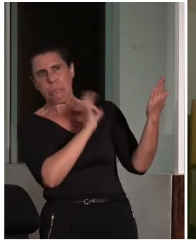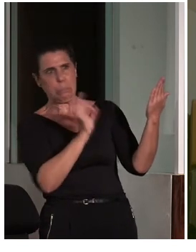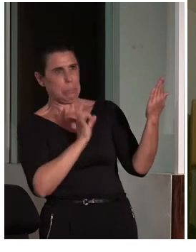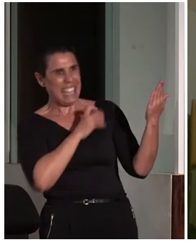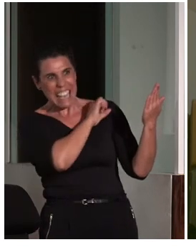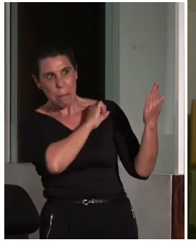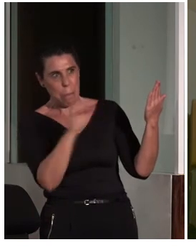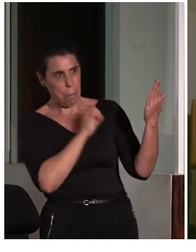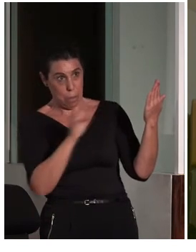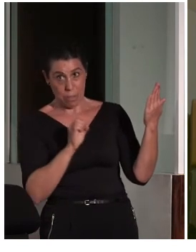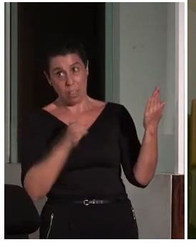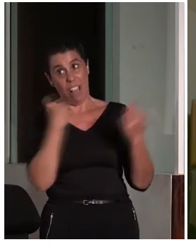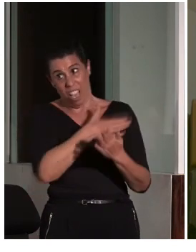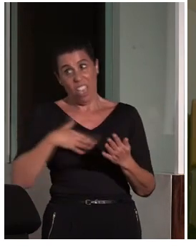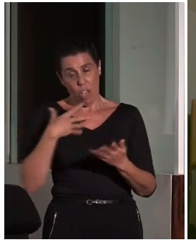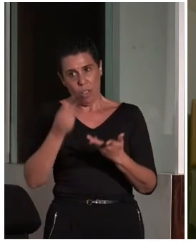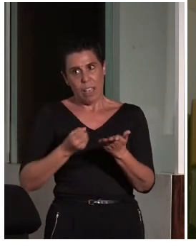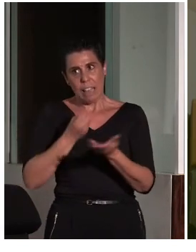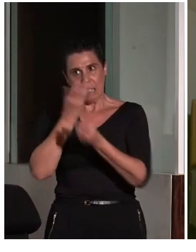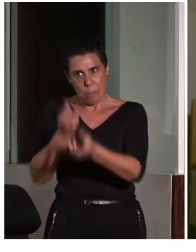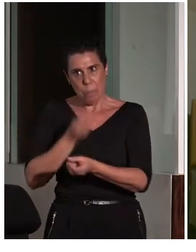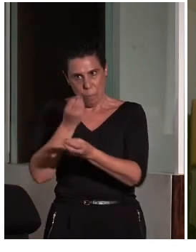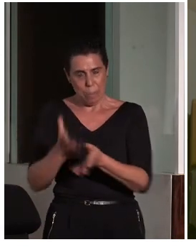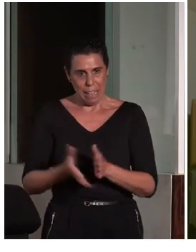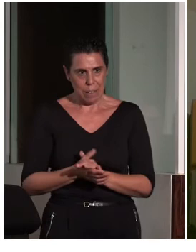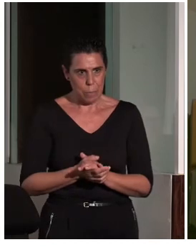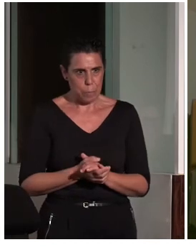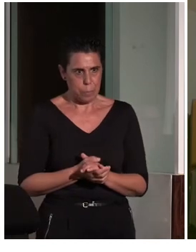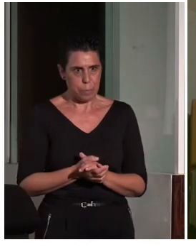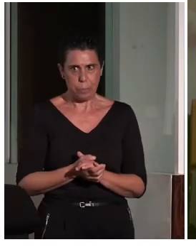una reflexión sobre ese aspecto. Nada más. Gracias.